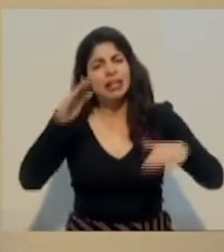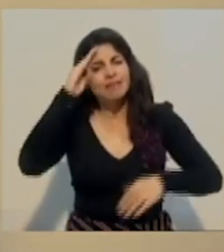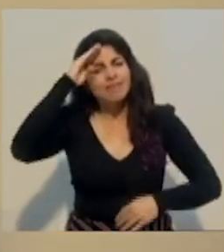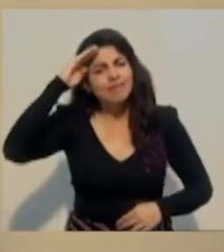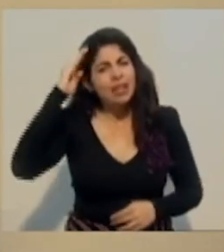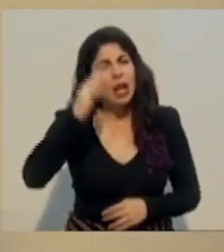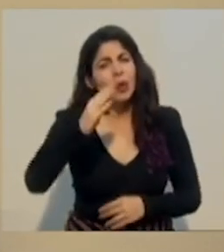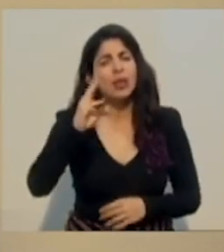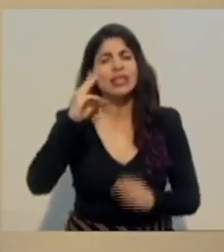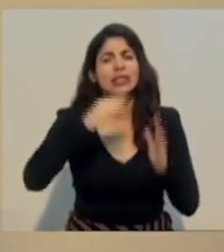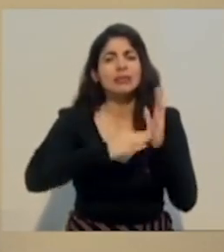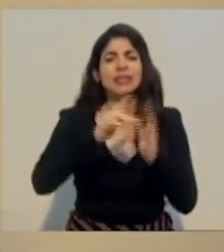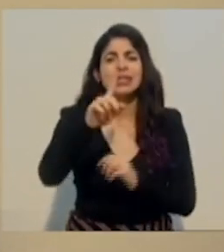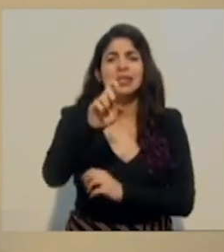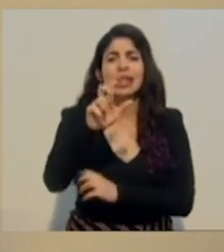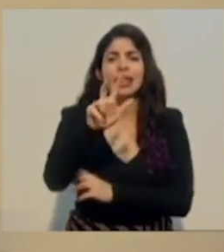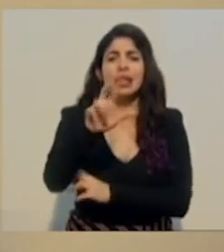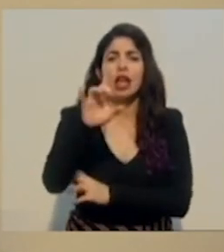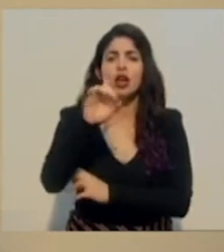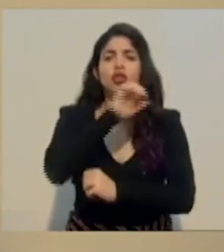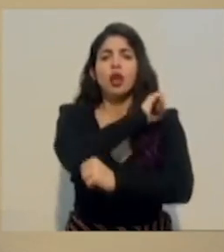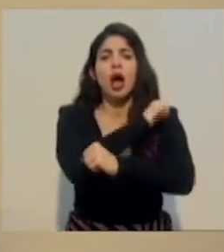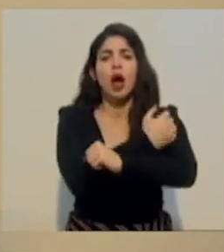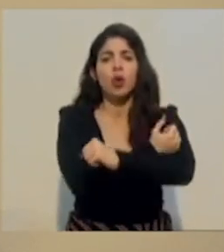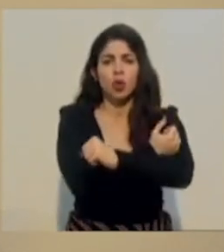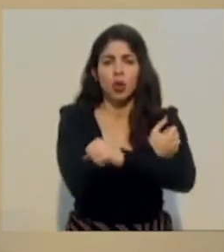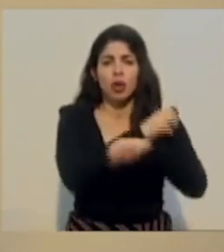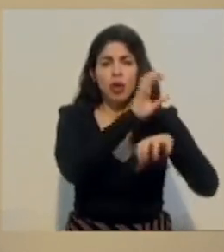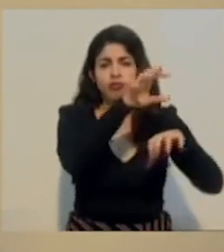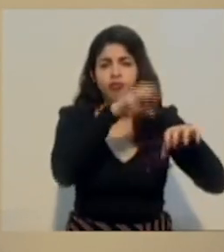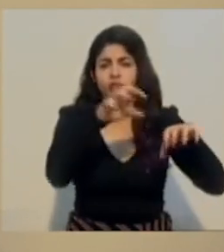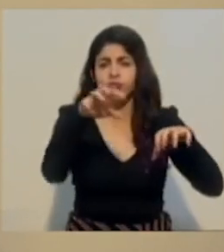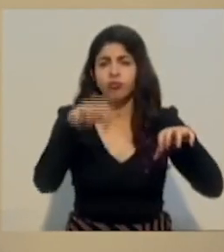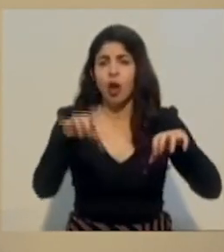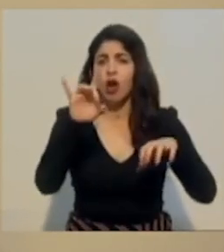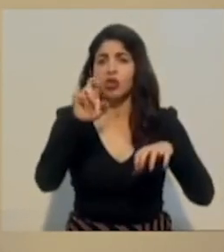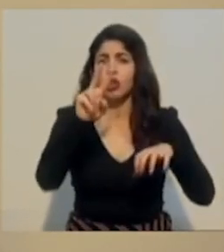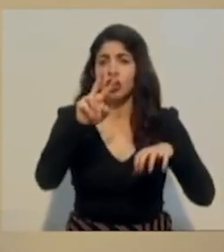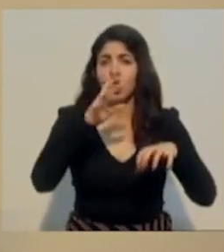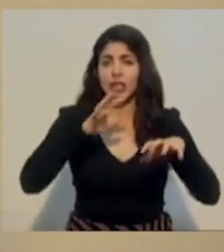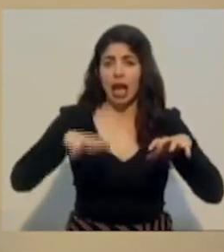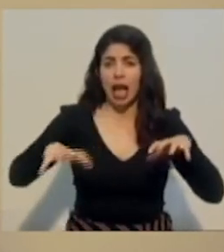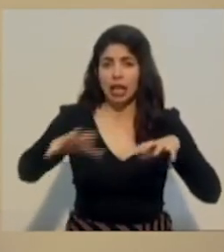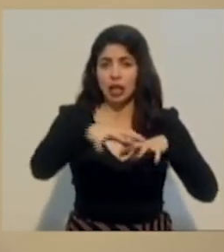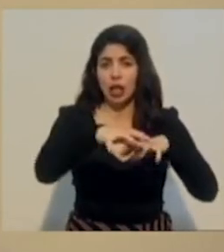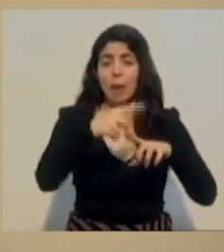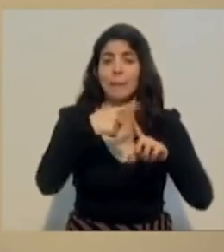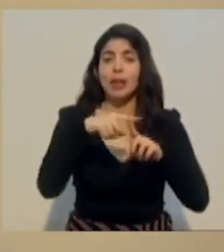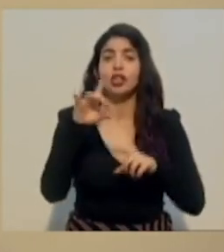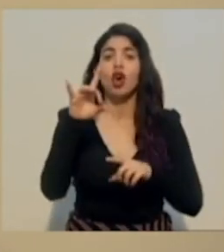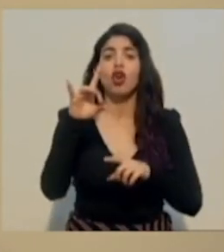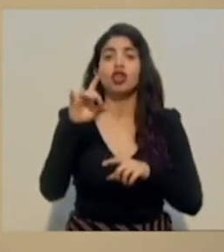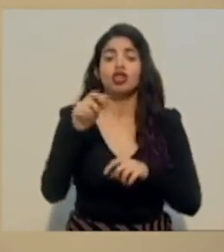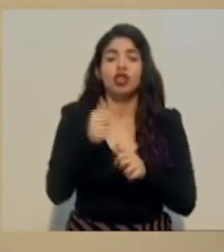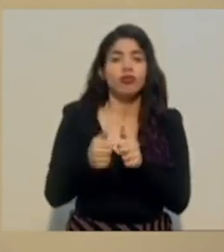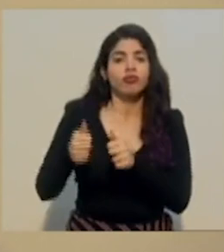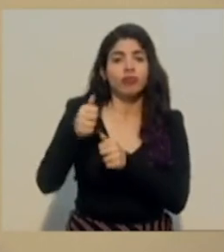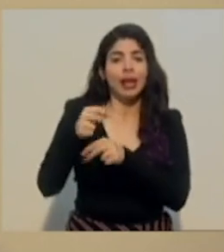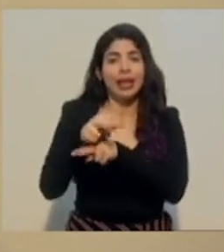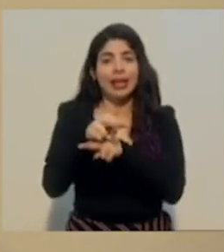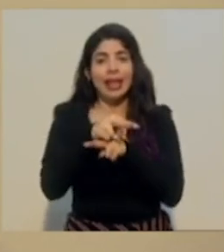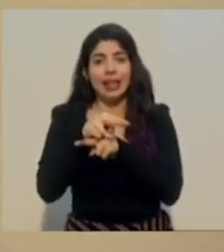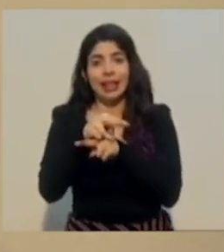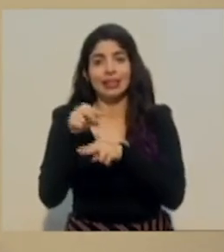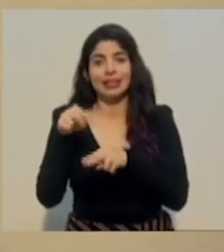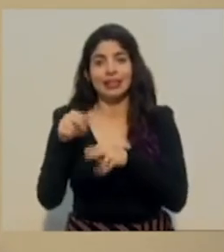.138 autoridades locales de los 82 cantones y de las ocho intendencias que cubren el